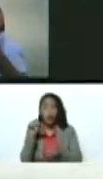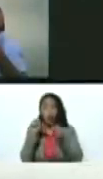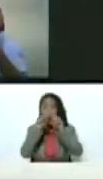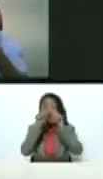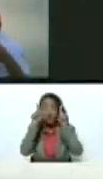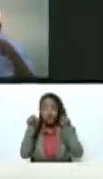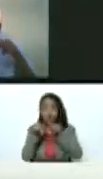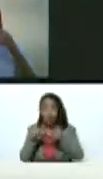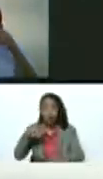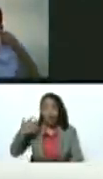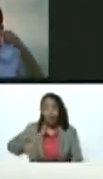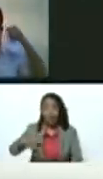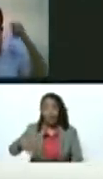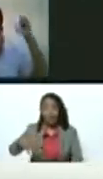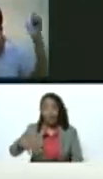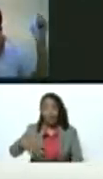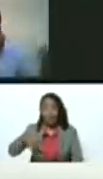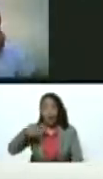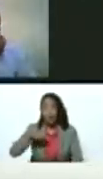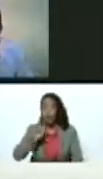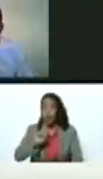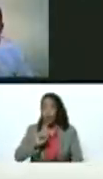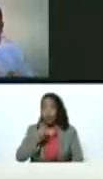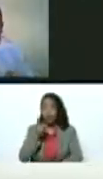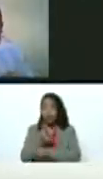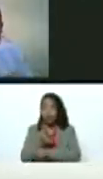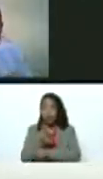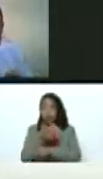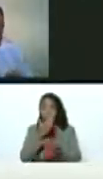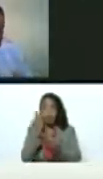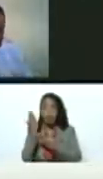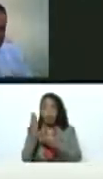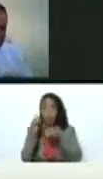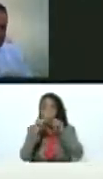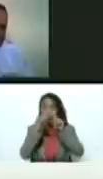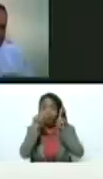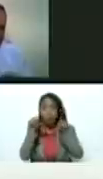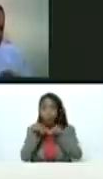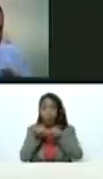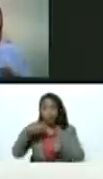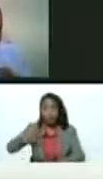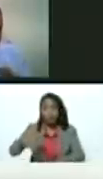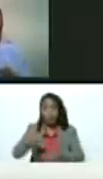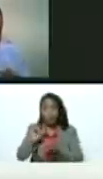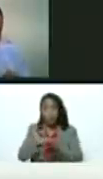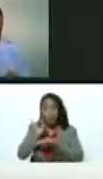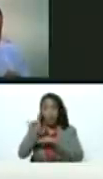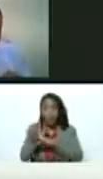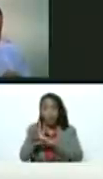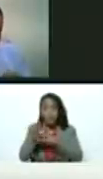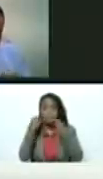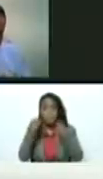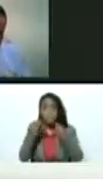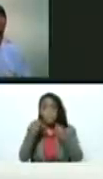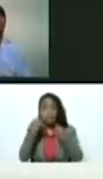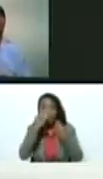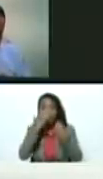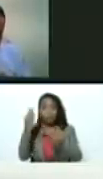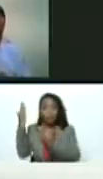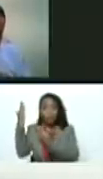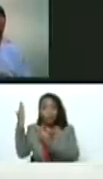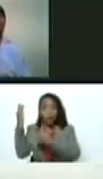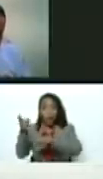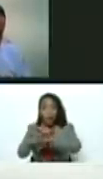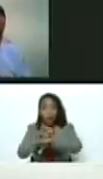de la derecha. Aquí no nos debe ser. Porque los cuadritos de la derecha me lo dejan solamente para los